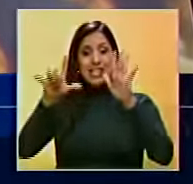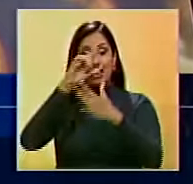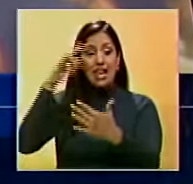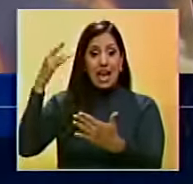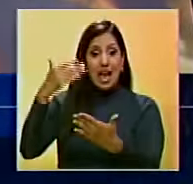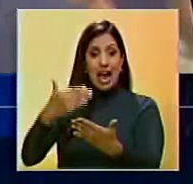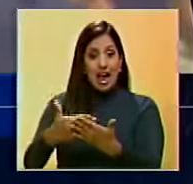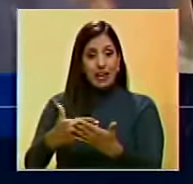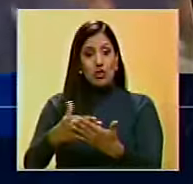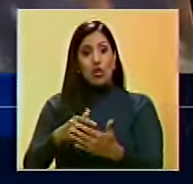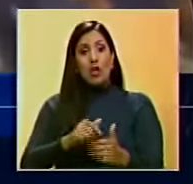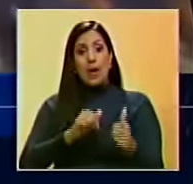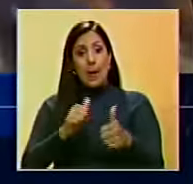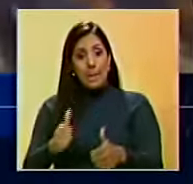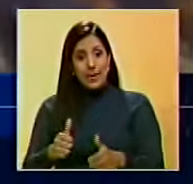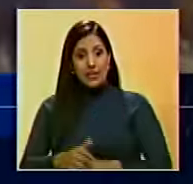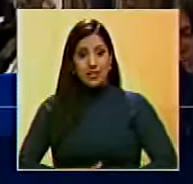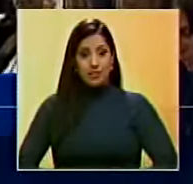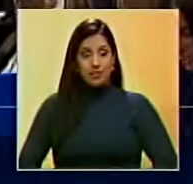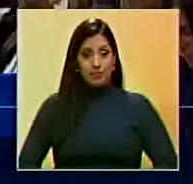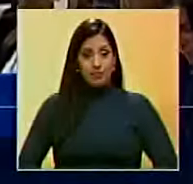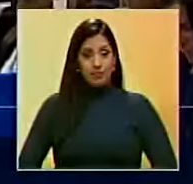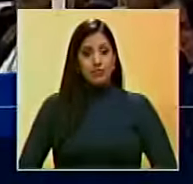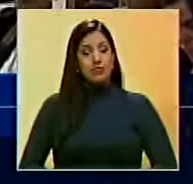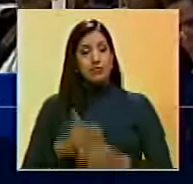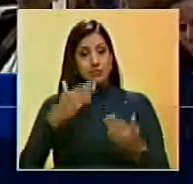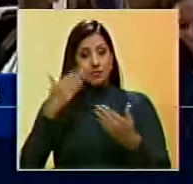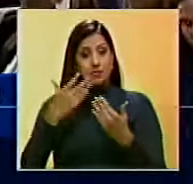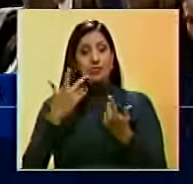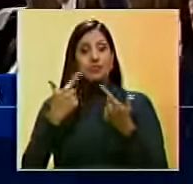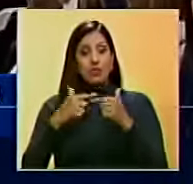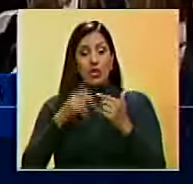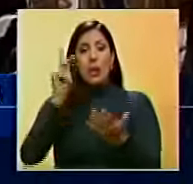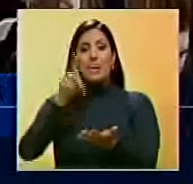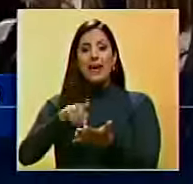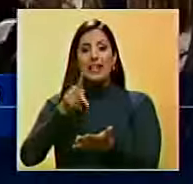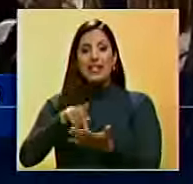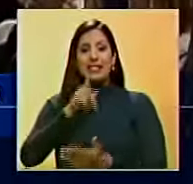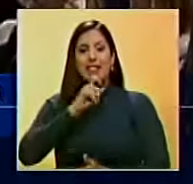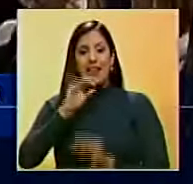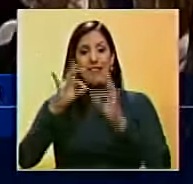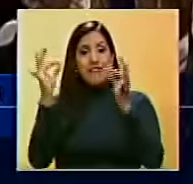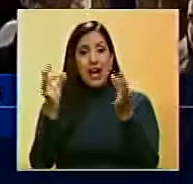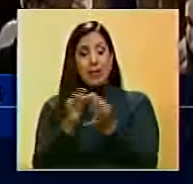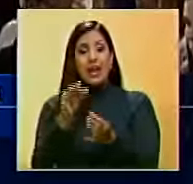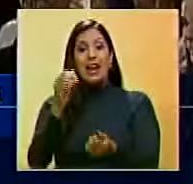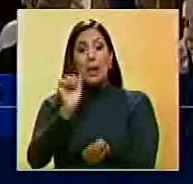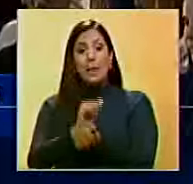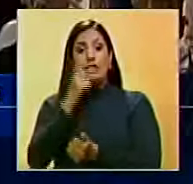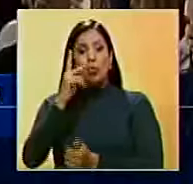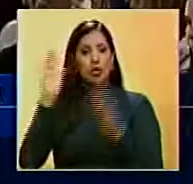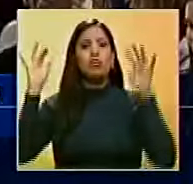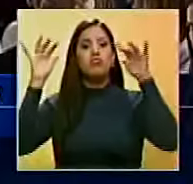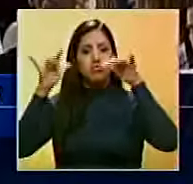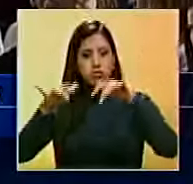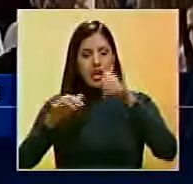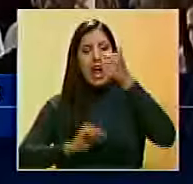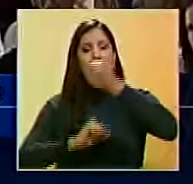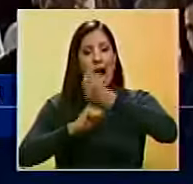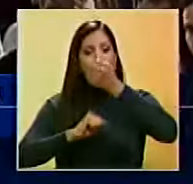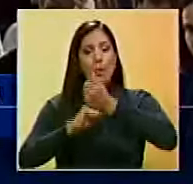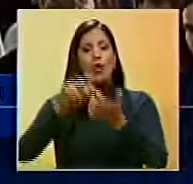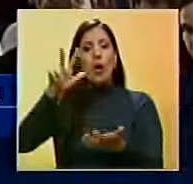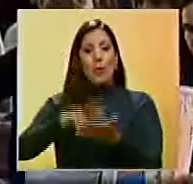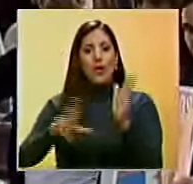años de desestabilización de la Generalitat. Durante la sesión estuvieron presentes familiares de los llamados presos políticos en apoyo